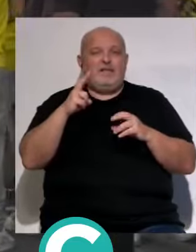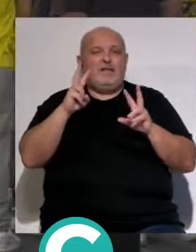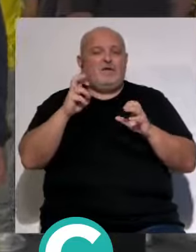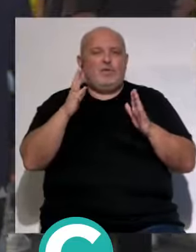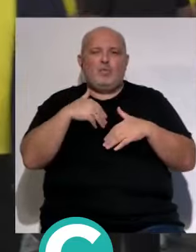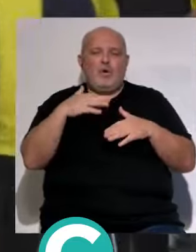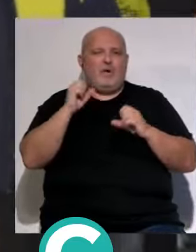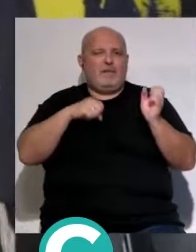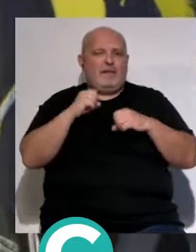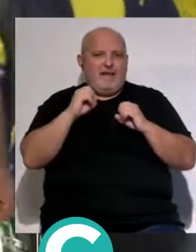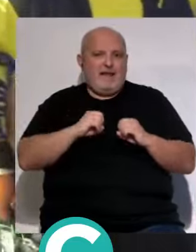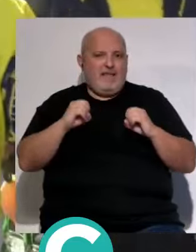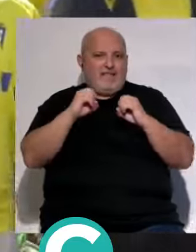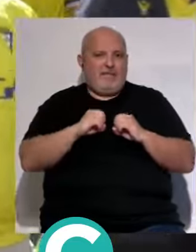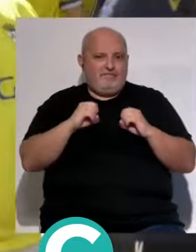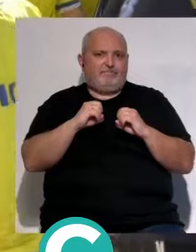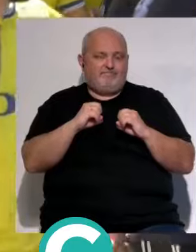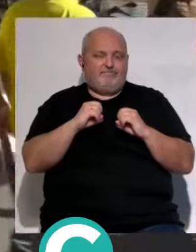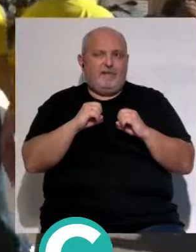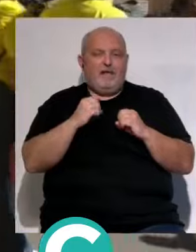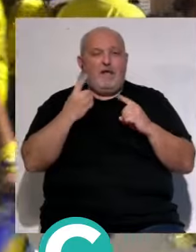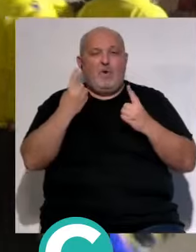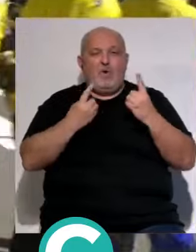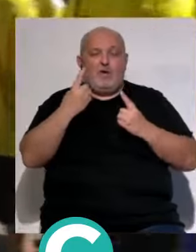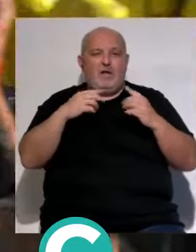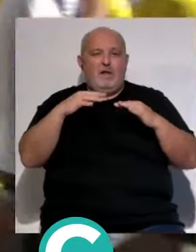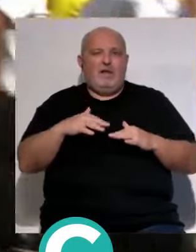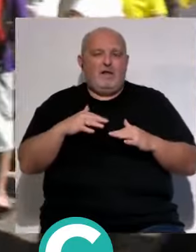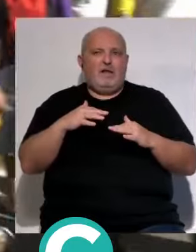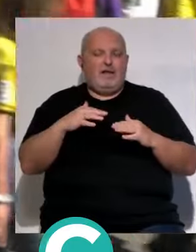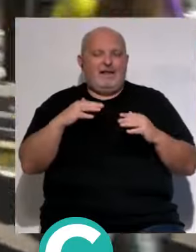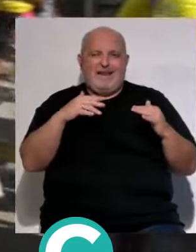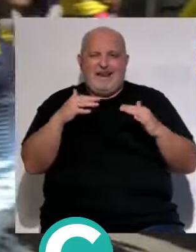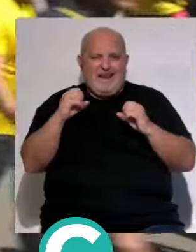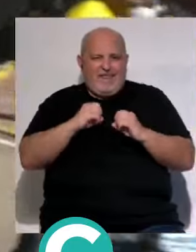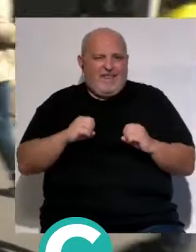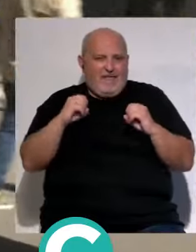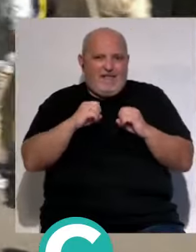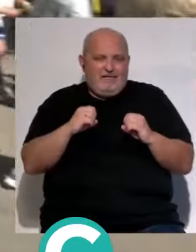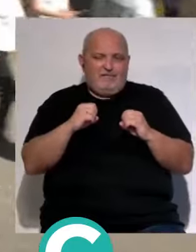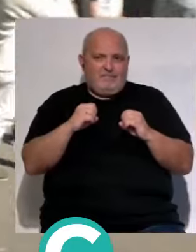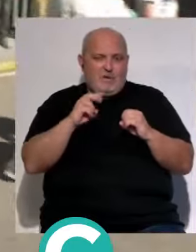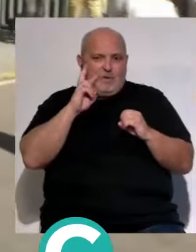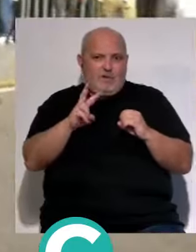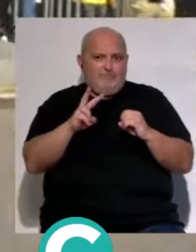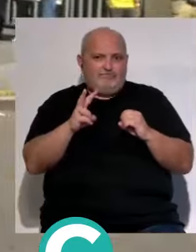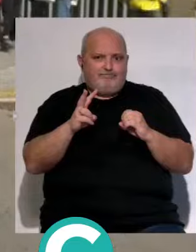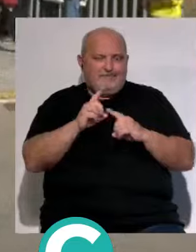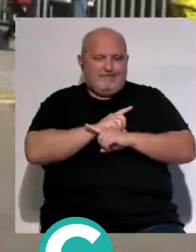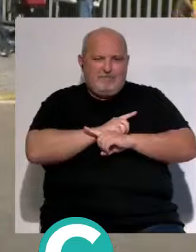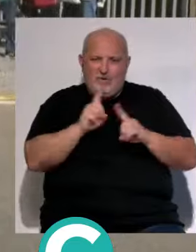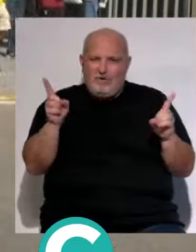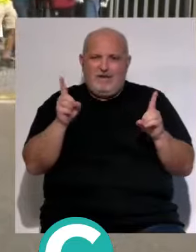es que no ha competido había partidos en los que el equipo es que no competía y que eran finales y que tú ves que los jugadores ni